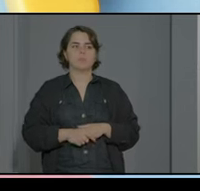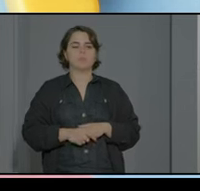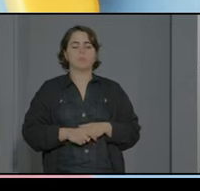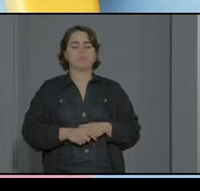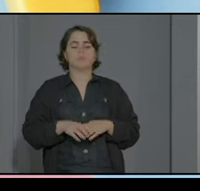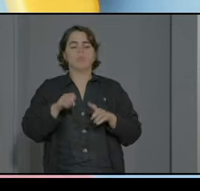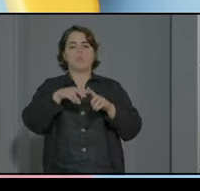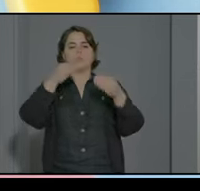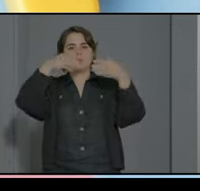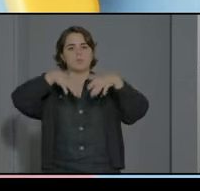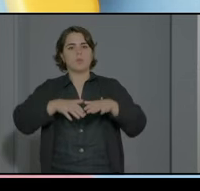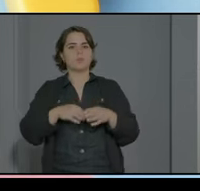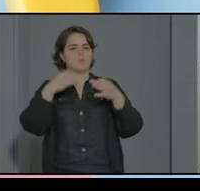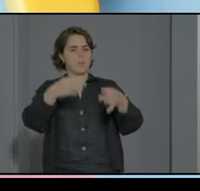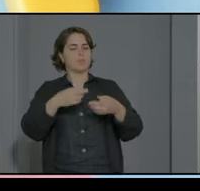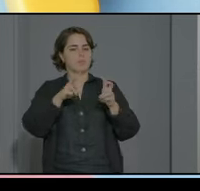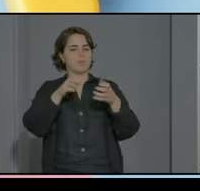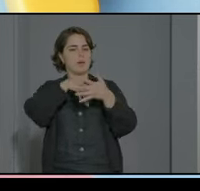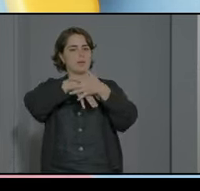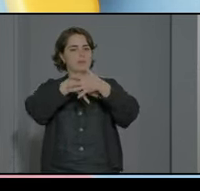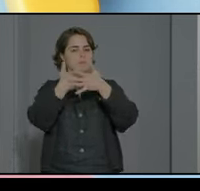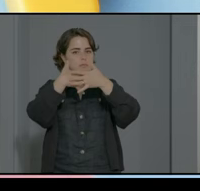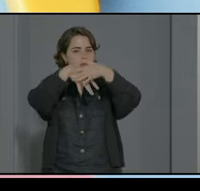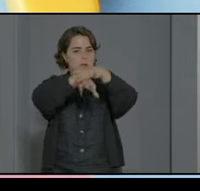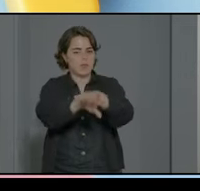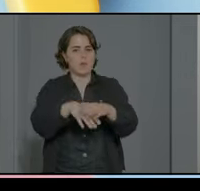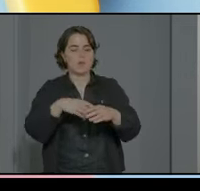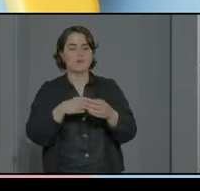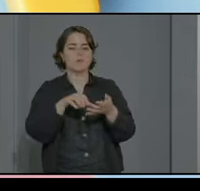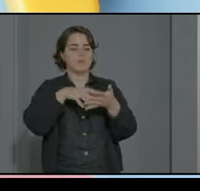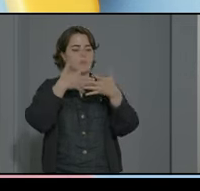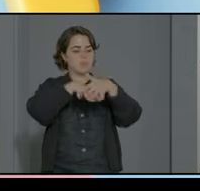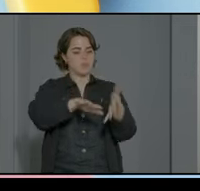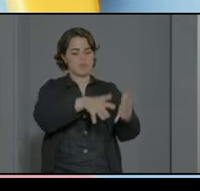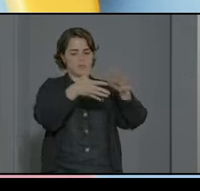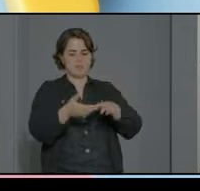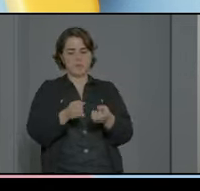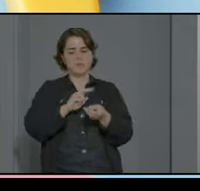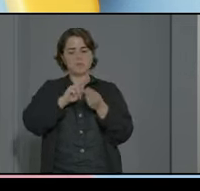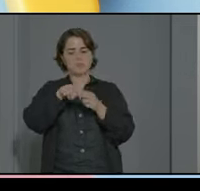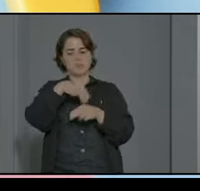históricamente hemos hablado de integración consideramos que una integración efectiva da paso a una inclusión